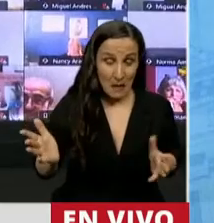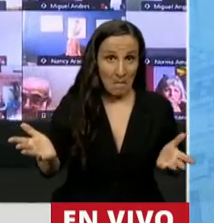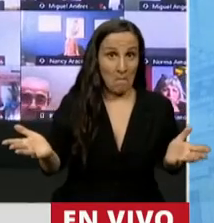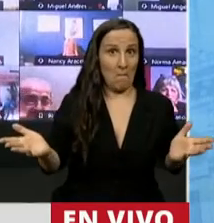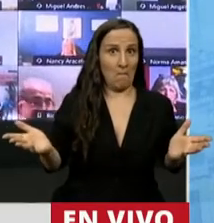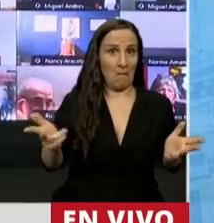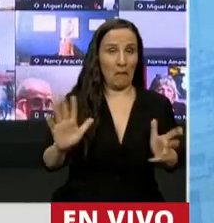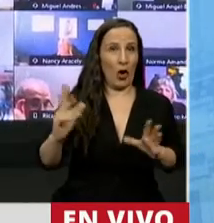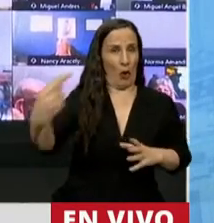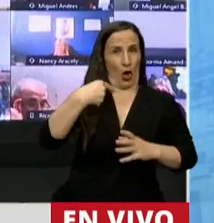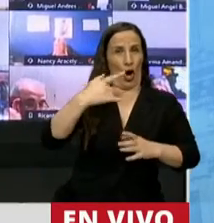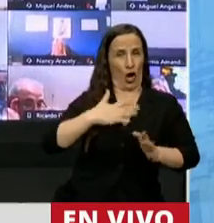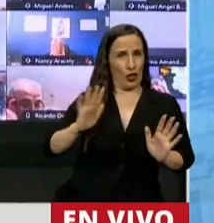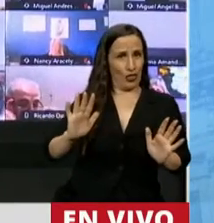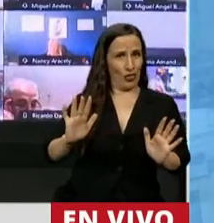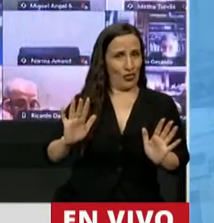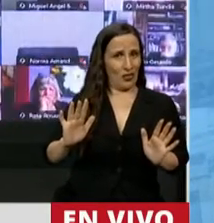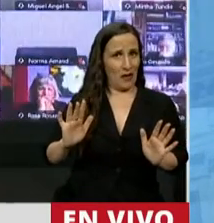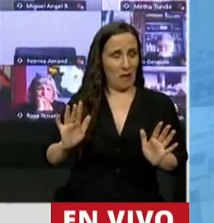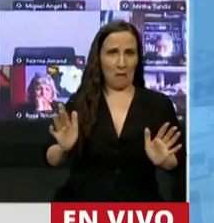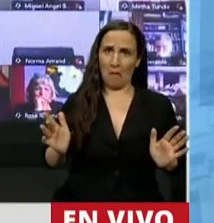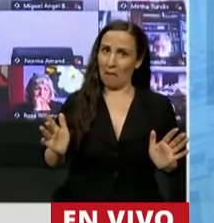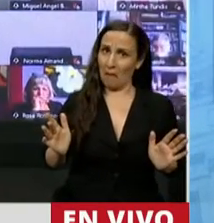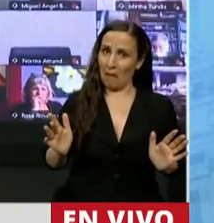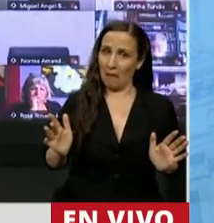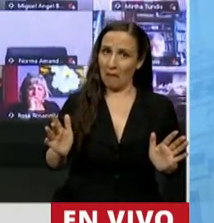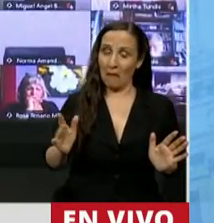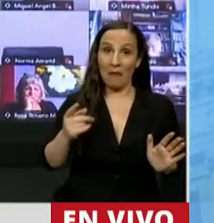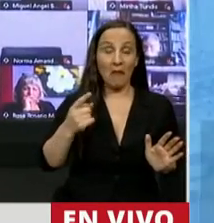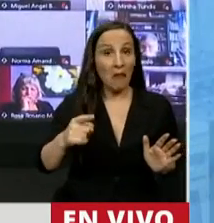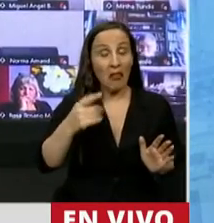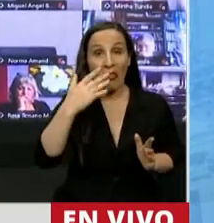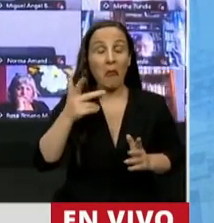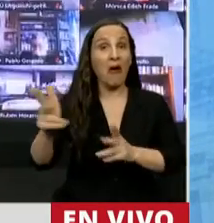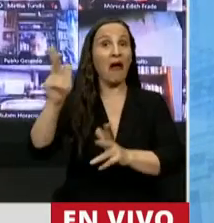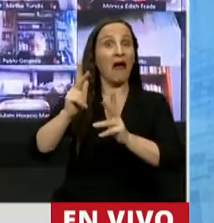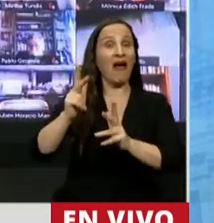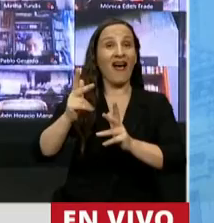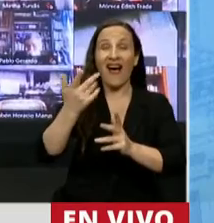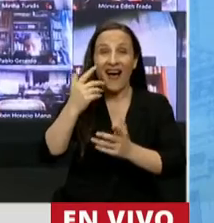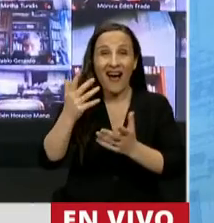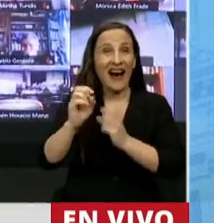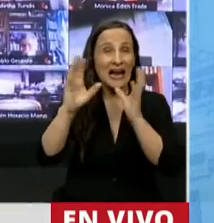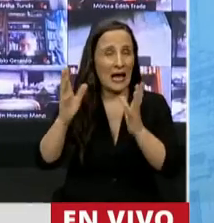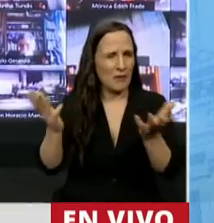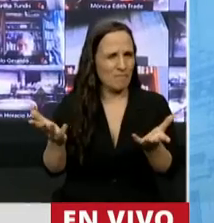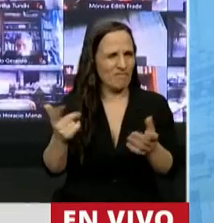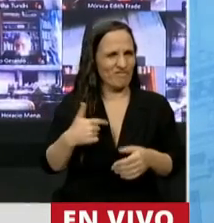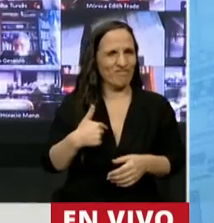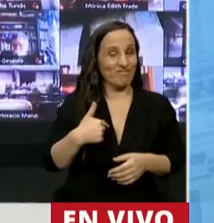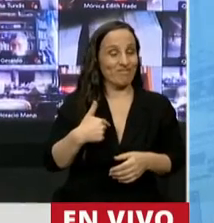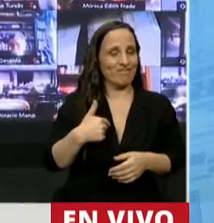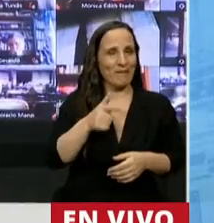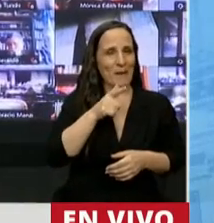para atacarme de esa forma, no la tuvo para aclarar sus dichos, infiero en consecuencia